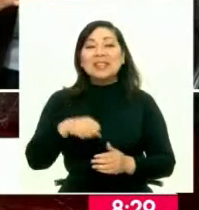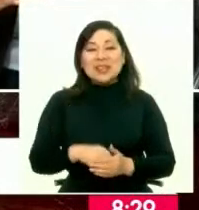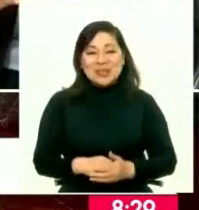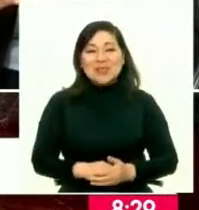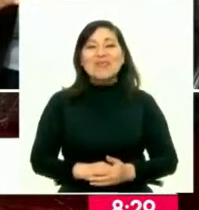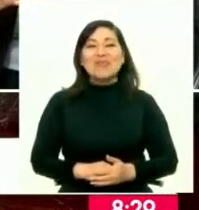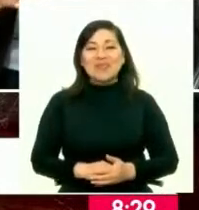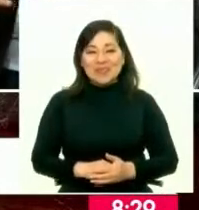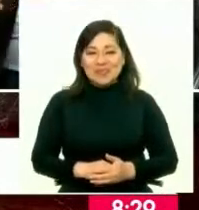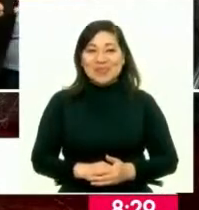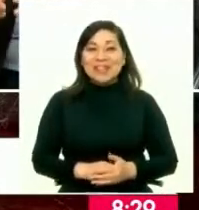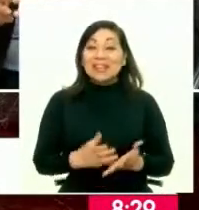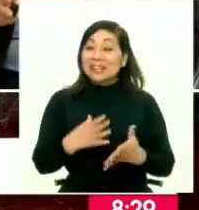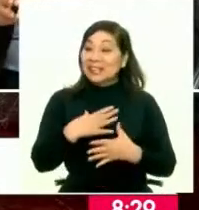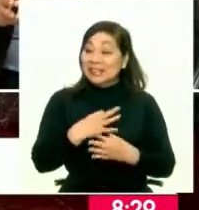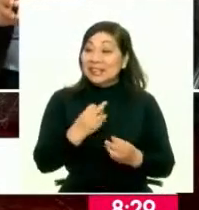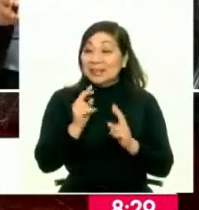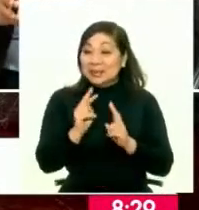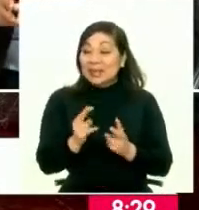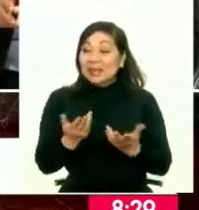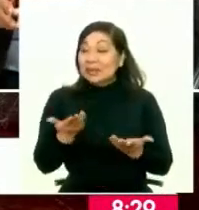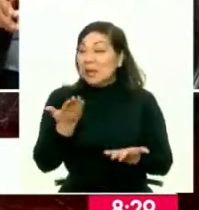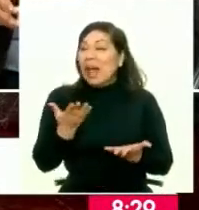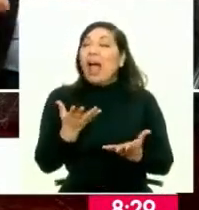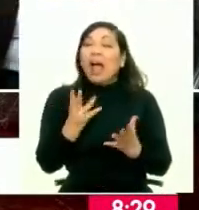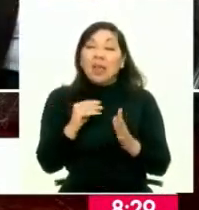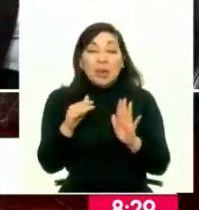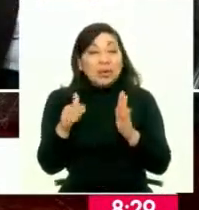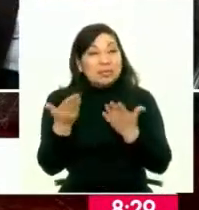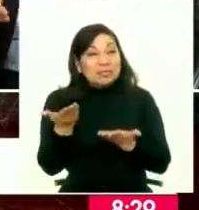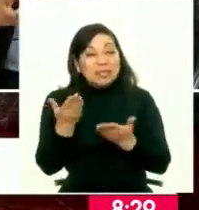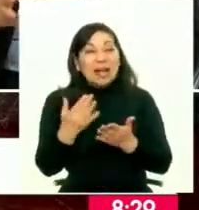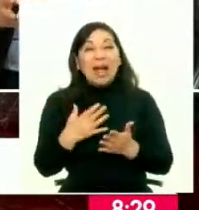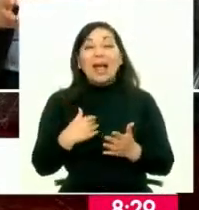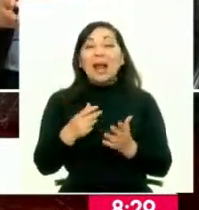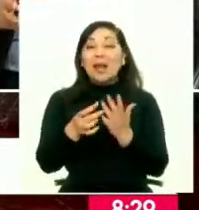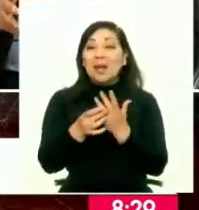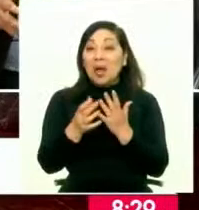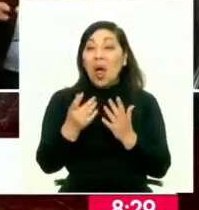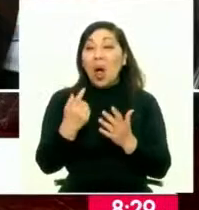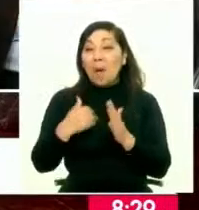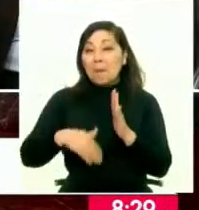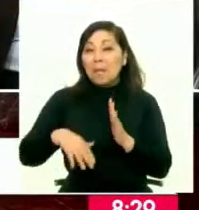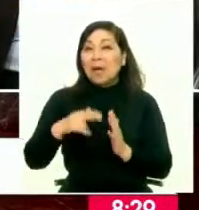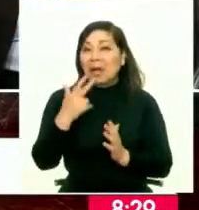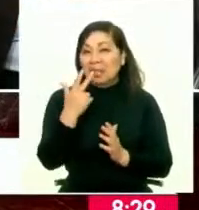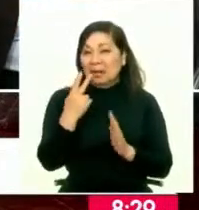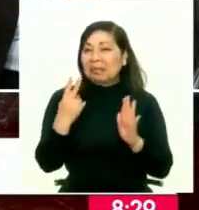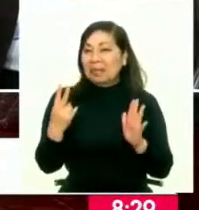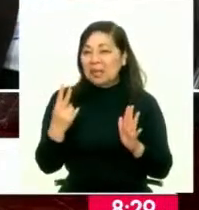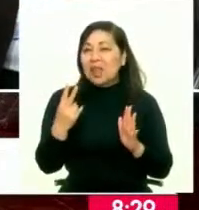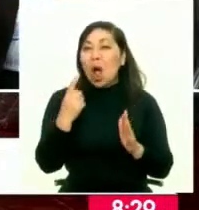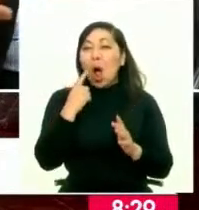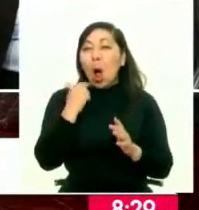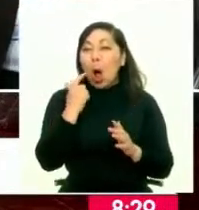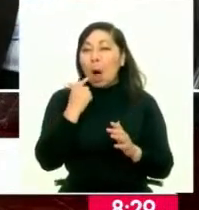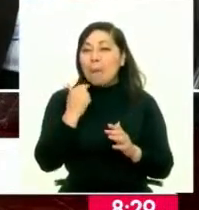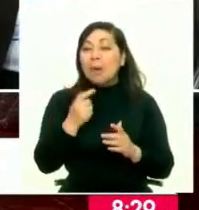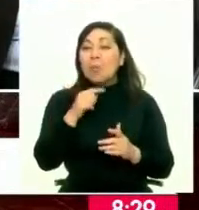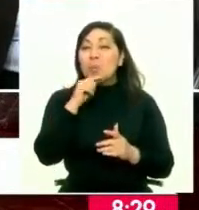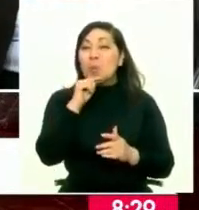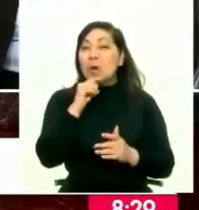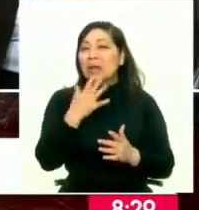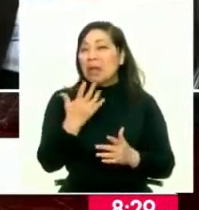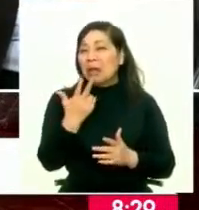Exactamente. Es muy interesante ver el promedio de edad que la gente se casa. Los varones lo hacen a los 37 años. Las